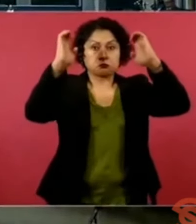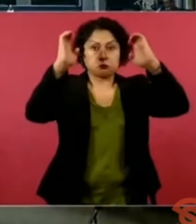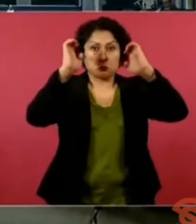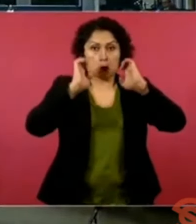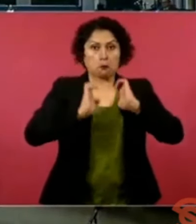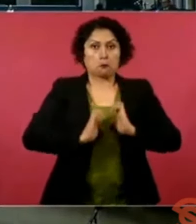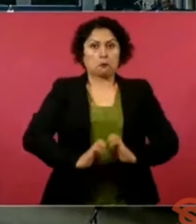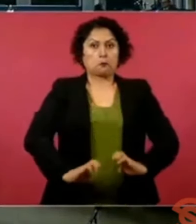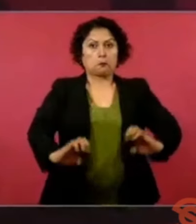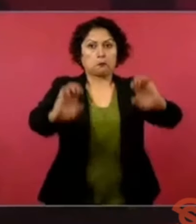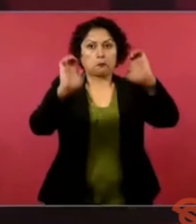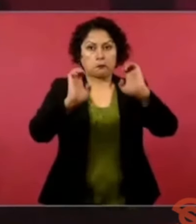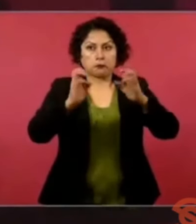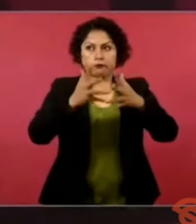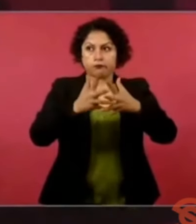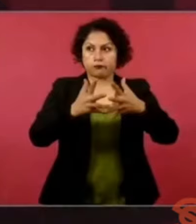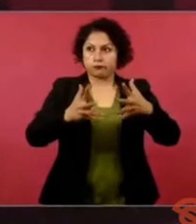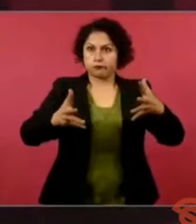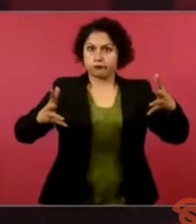templos